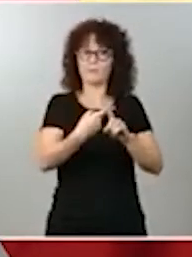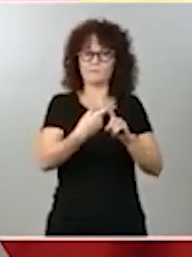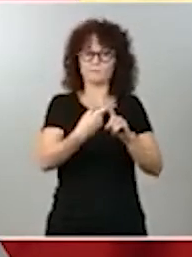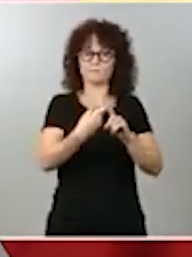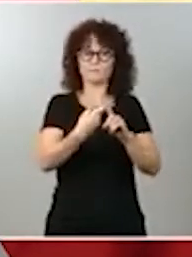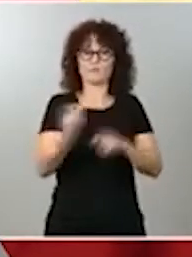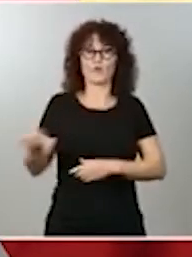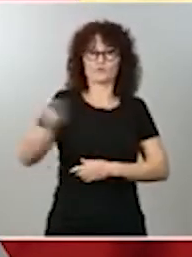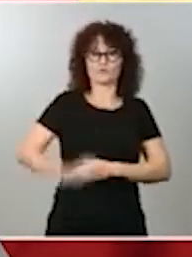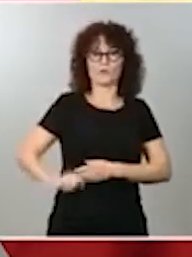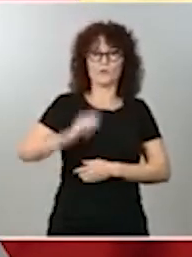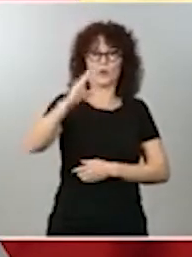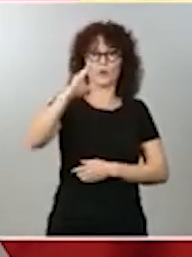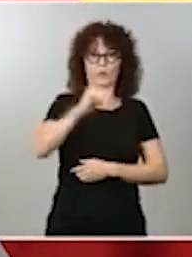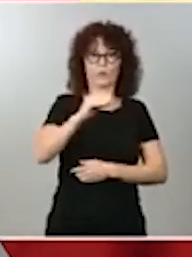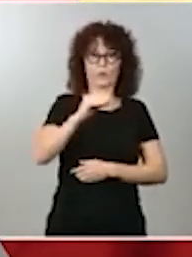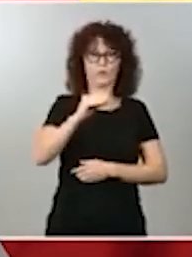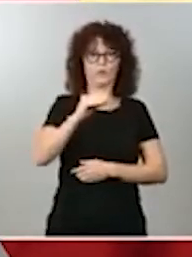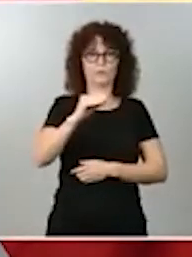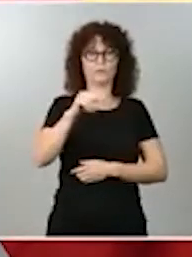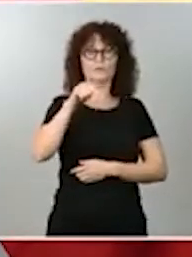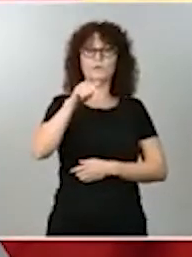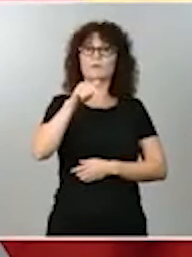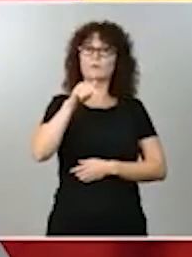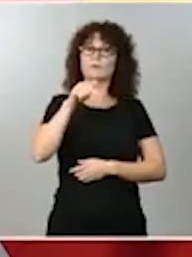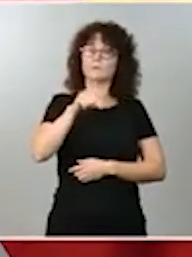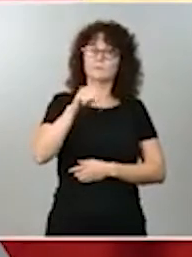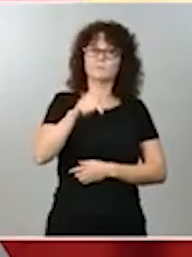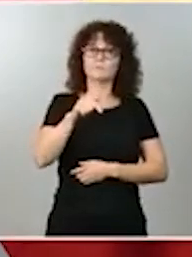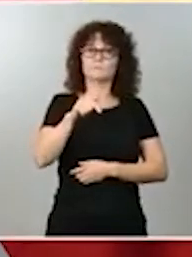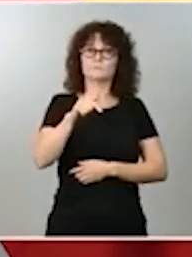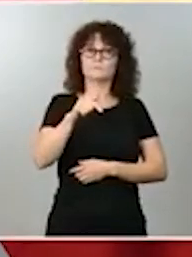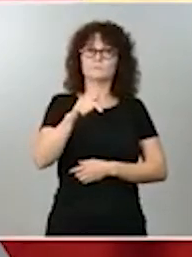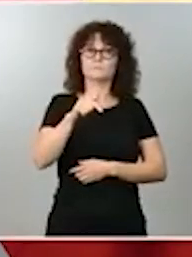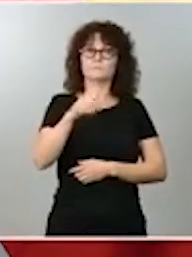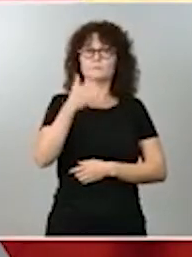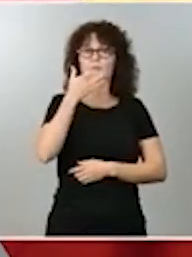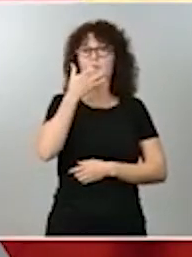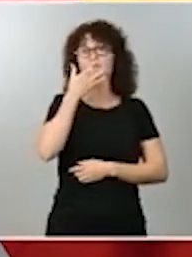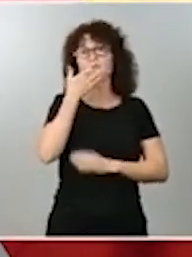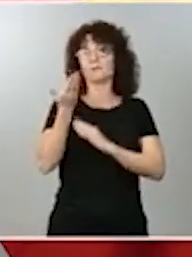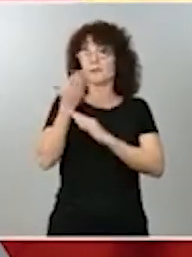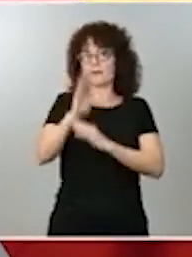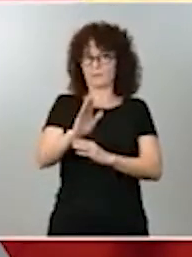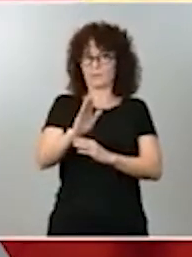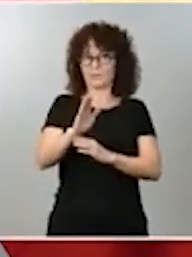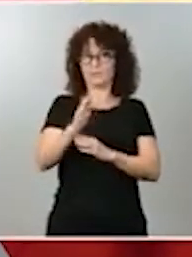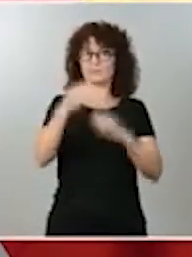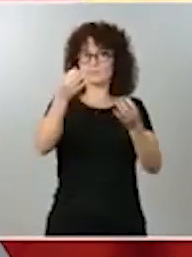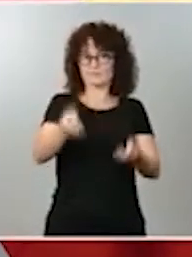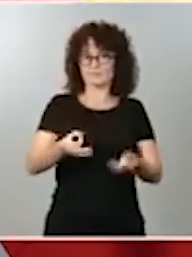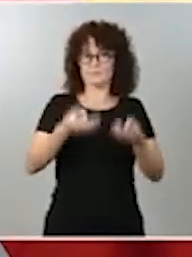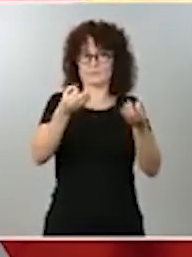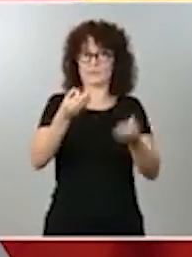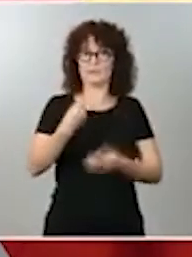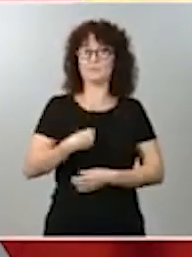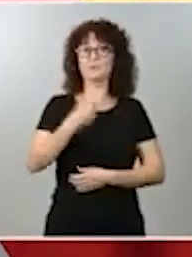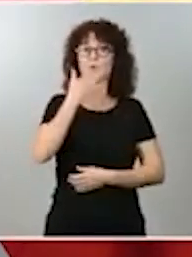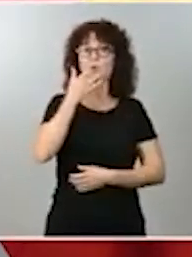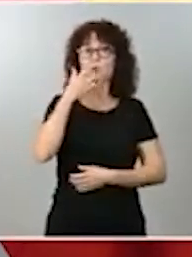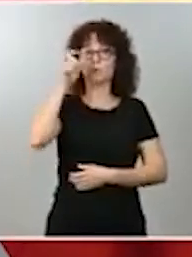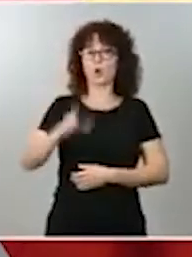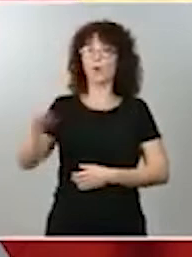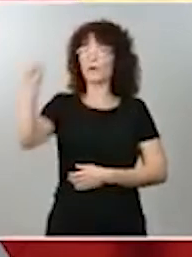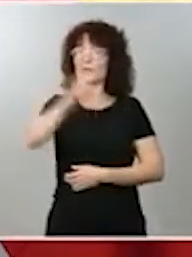esto viene de una deficiencia que siempre ponemos el mismo caso práctico que tiene que ver con el caso de una limpiadora o de un